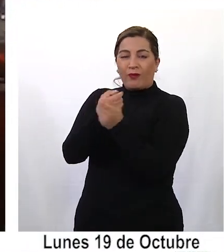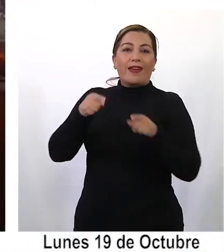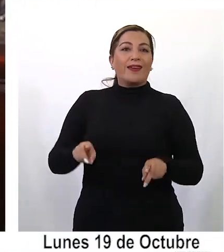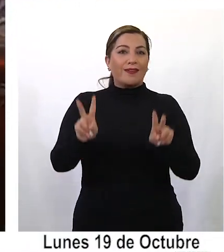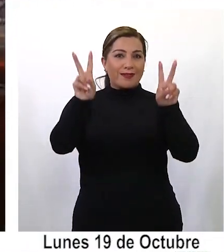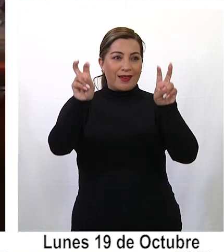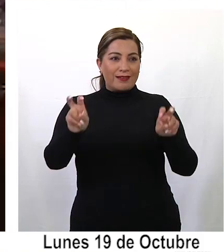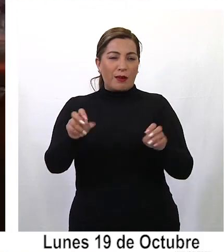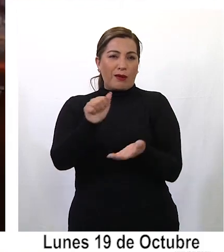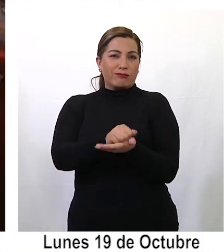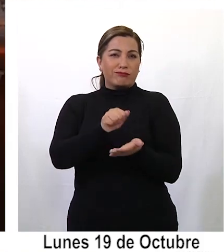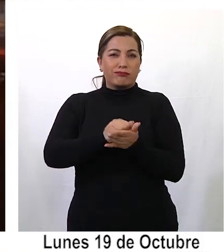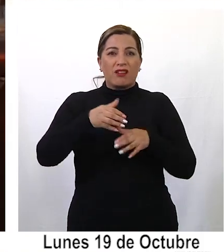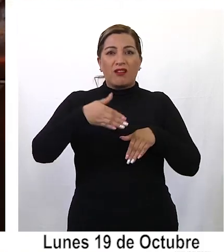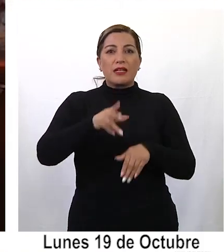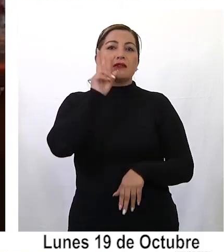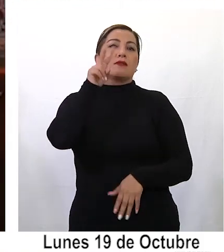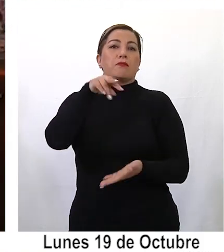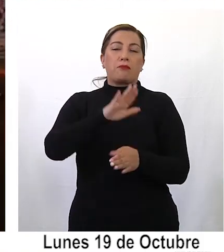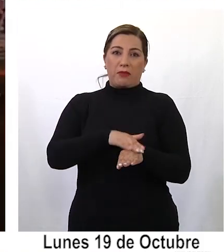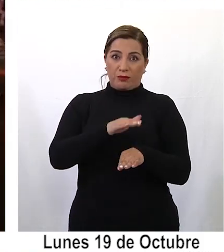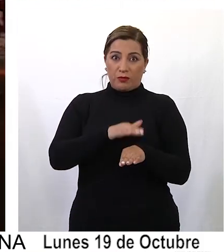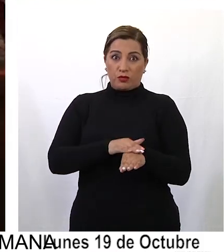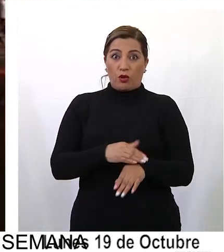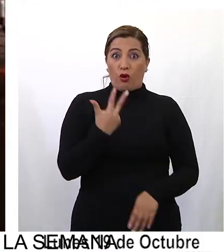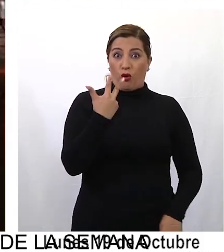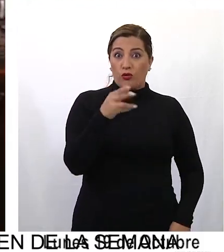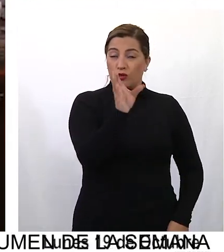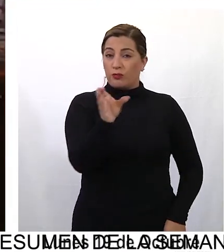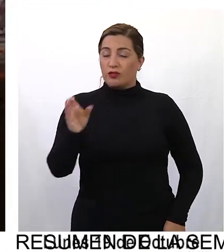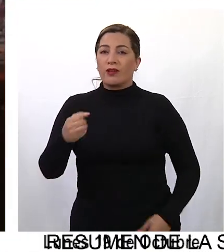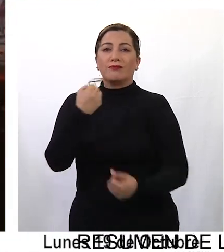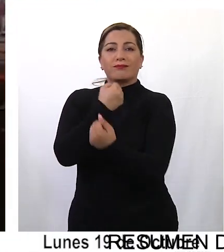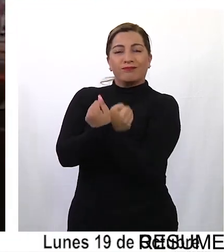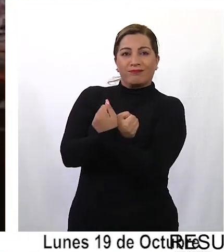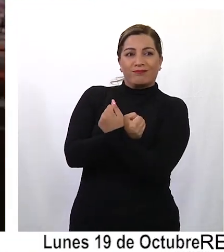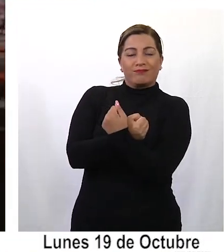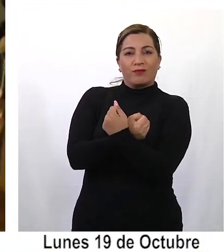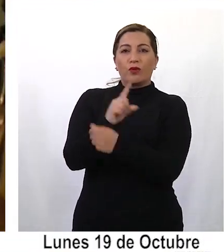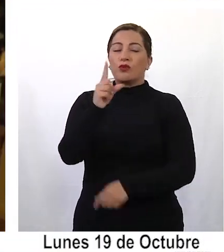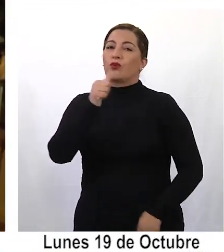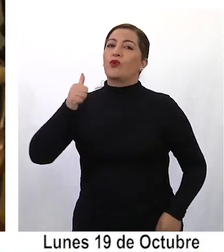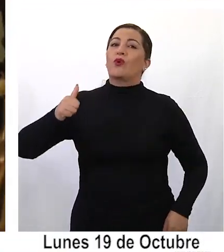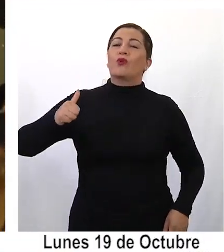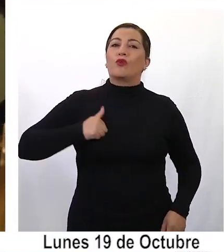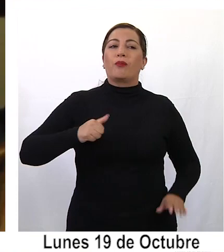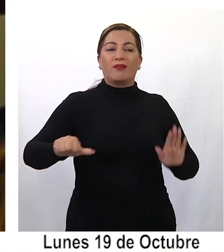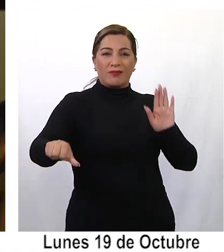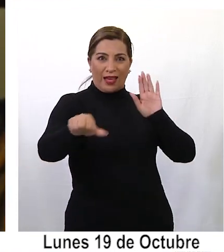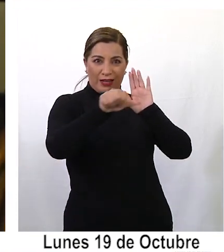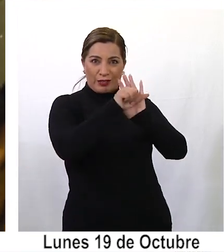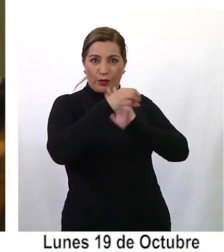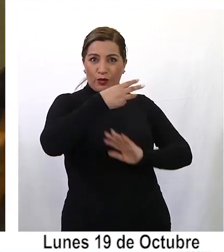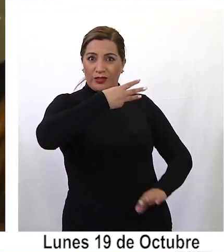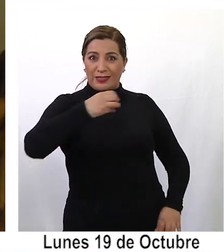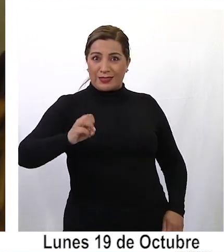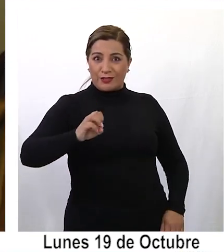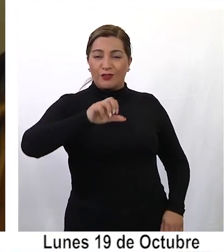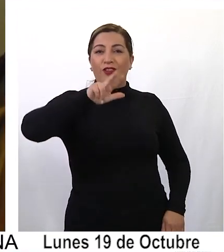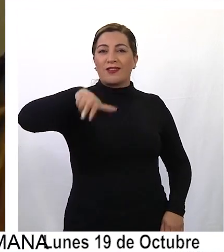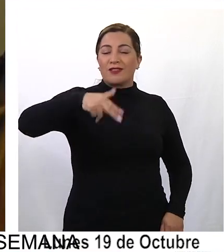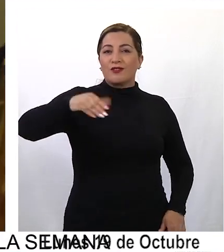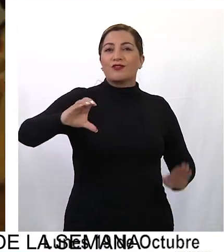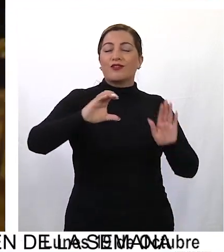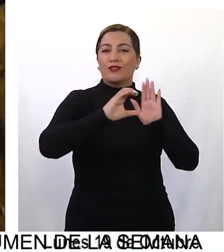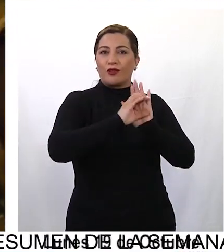contexto de manifestación no autorizada. Ocho fueron detenidos por infringir el artículo 318 del Código Penal,